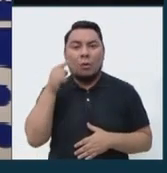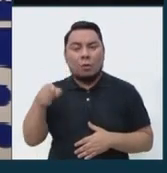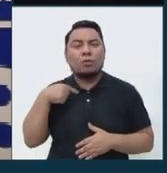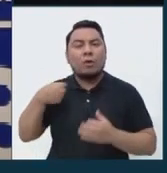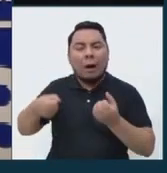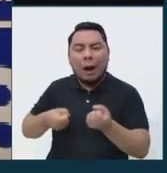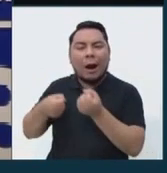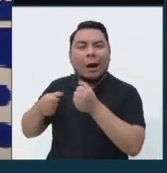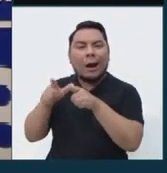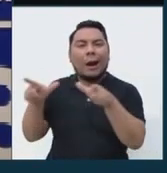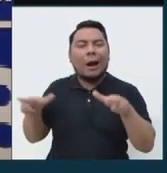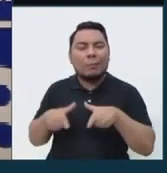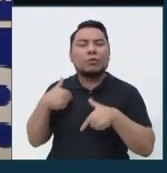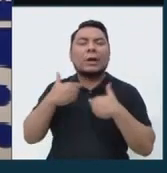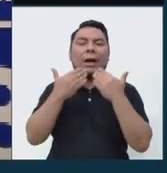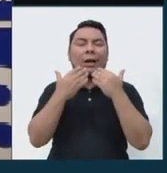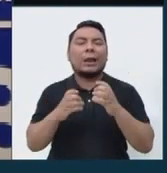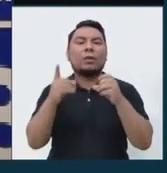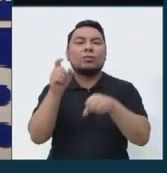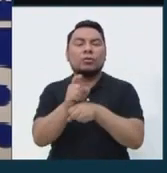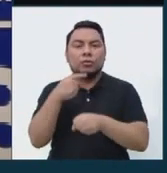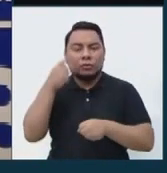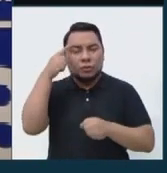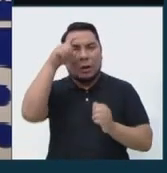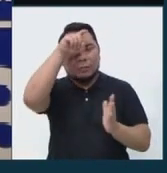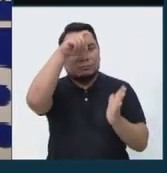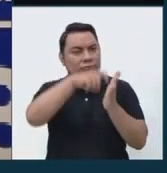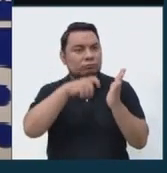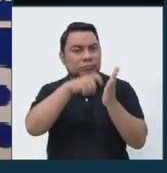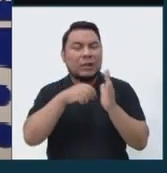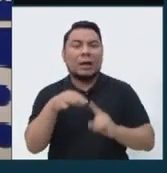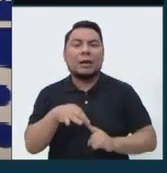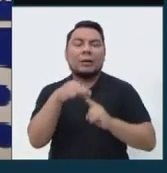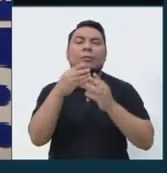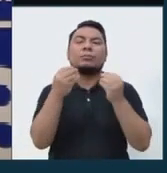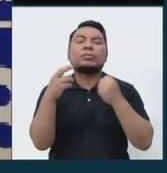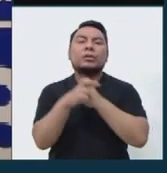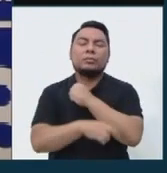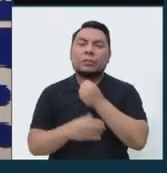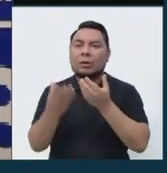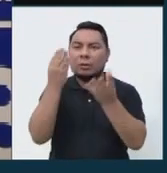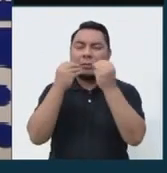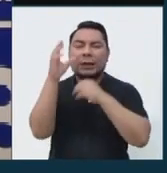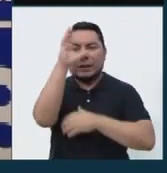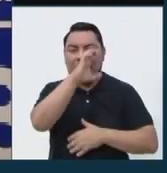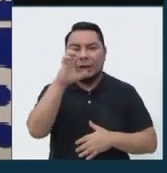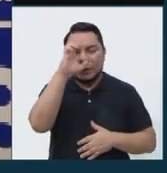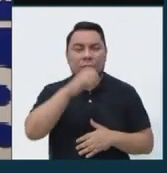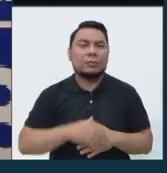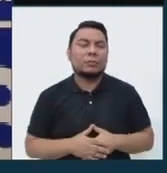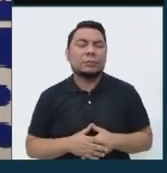campo. Gracias a la educación soy ingeniero de minas y especializado en muchos países europeos.